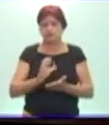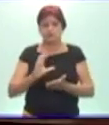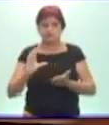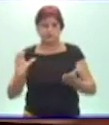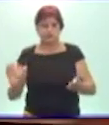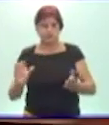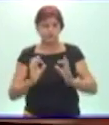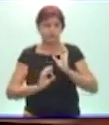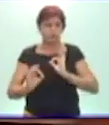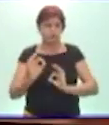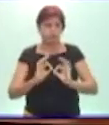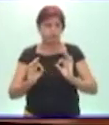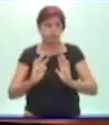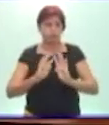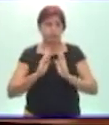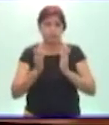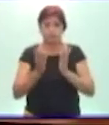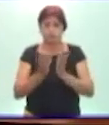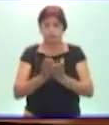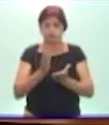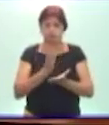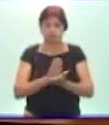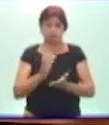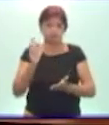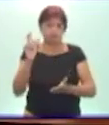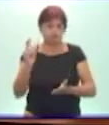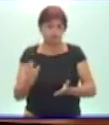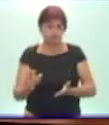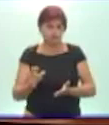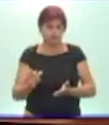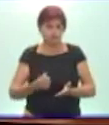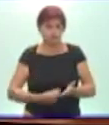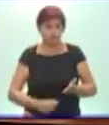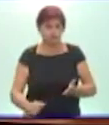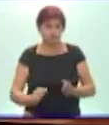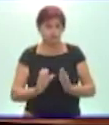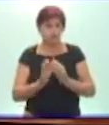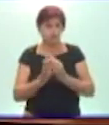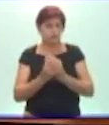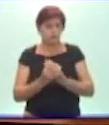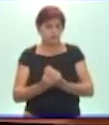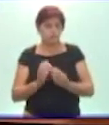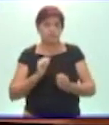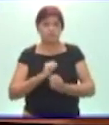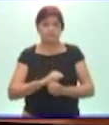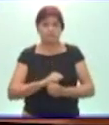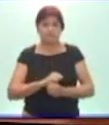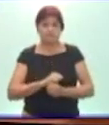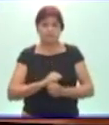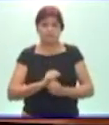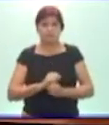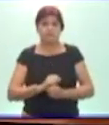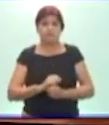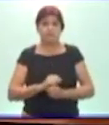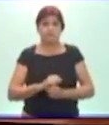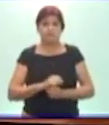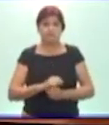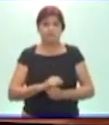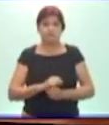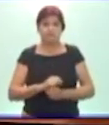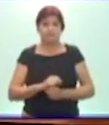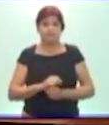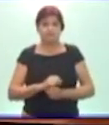sus hijos con necesidades educativas especiales. A partir de esta situación, nosotros queremos, bueno,